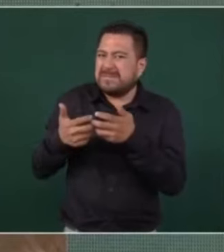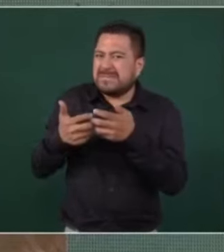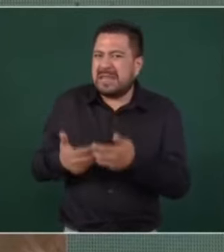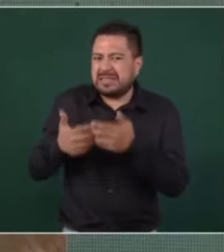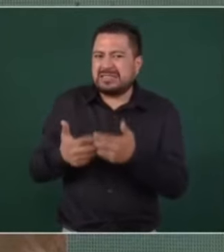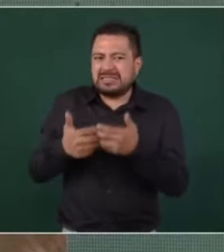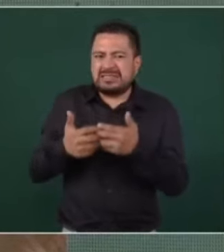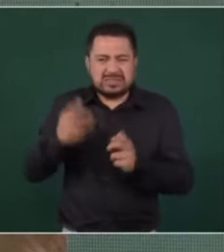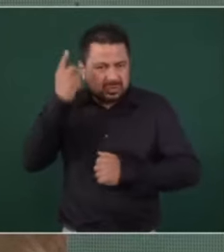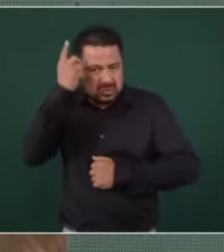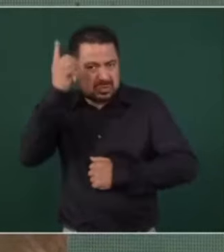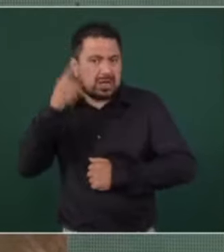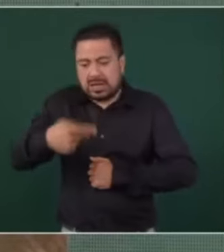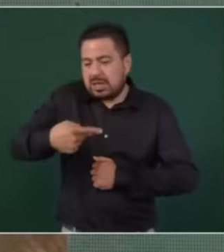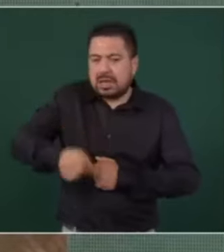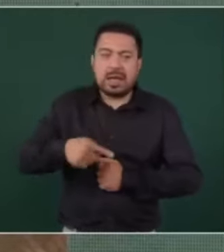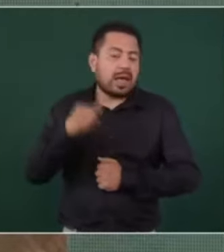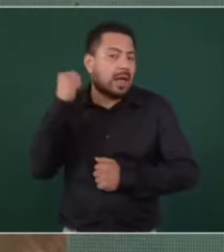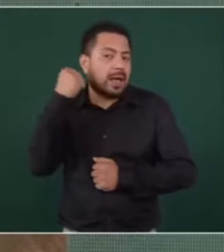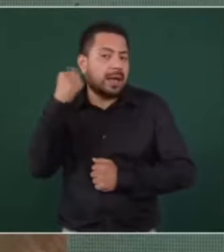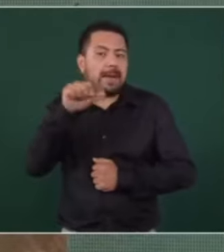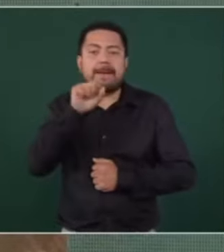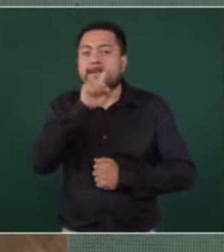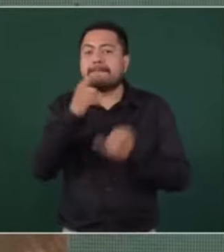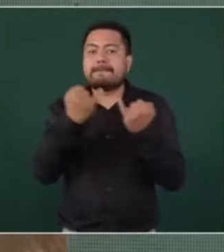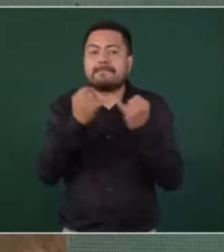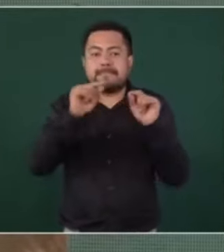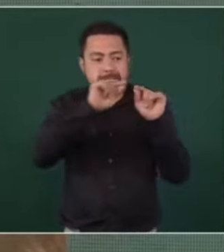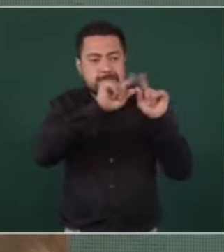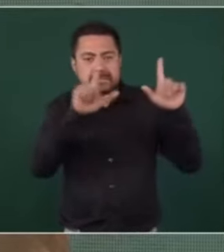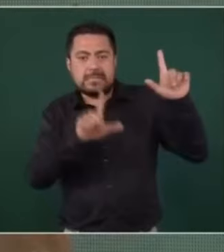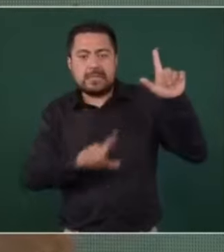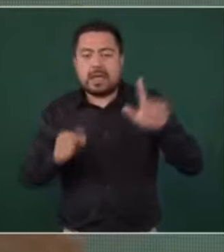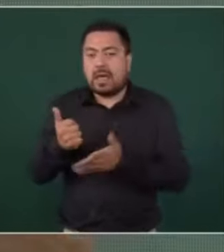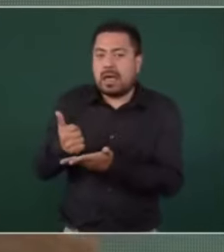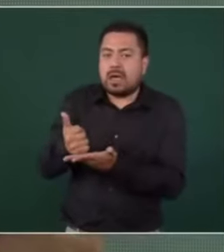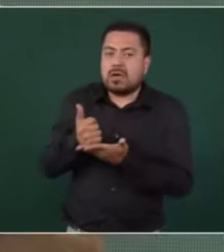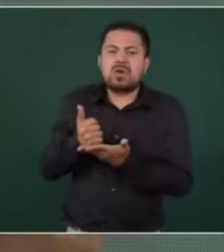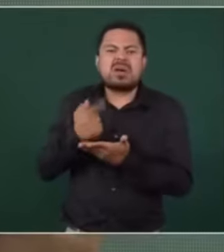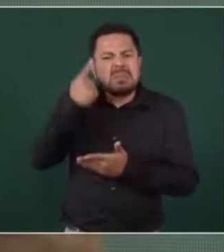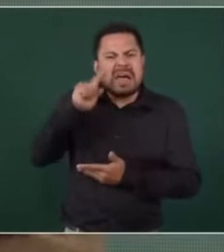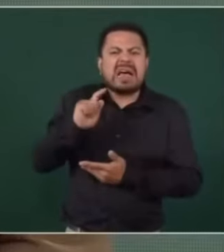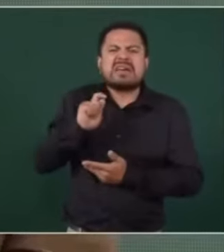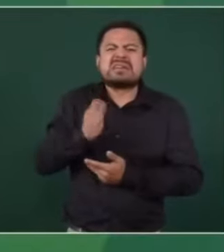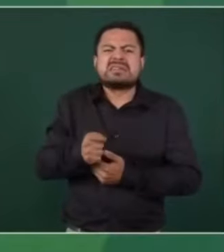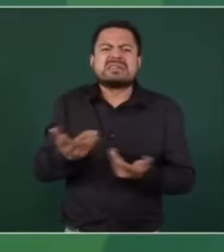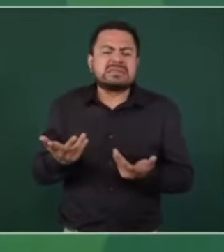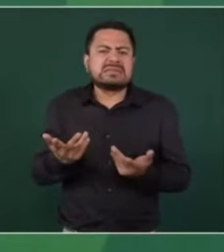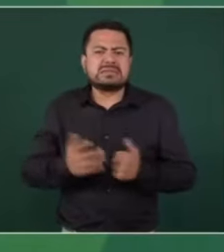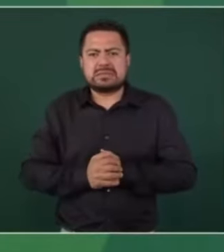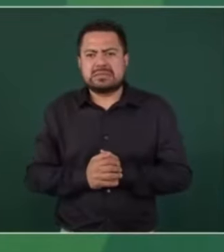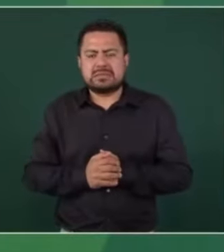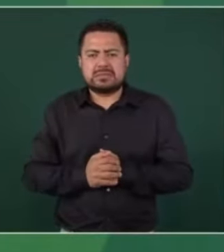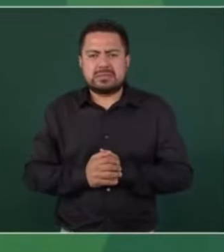Acapulco y del país, nos ayudan para que se